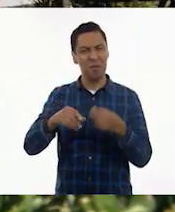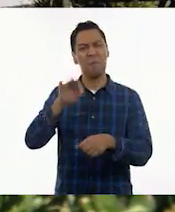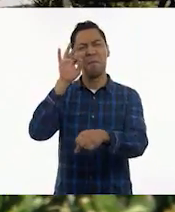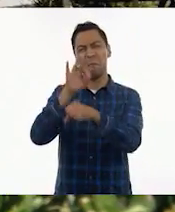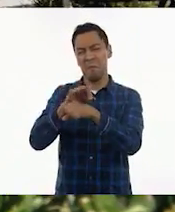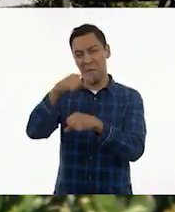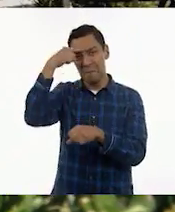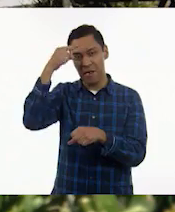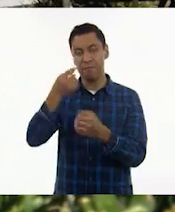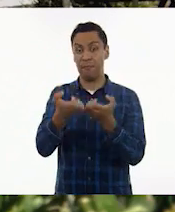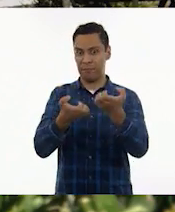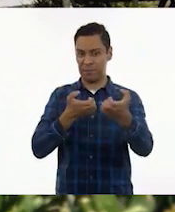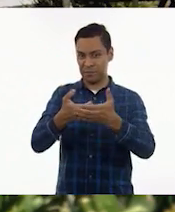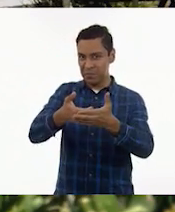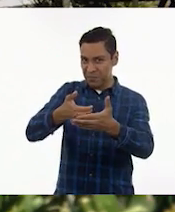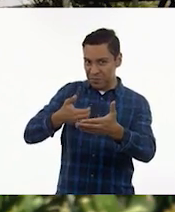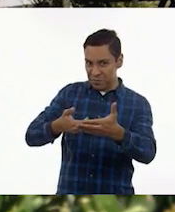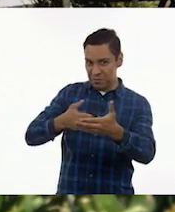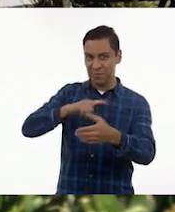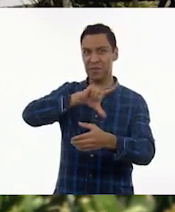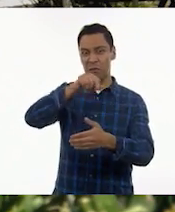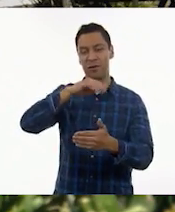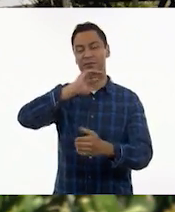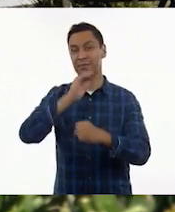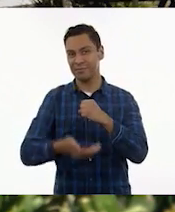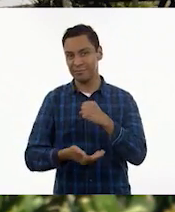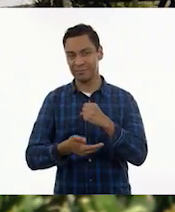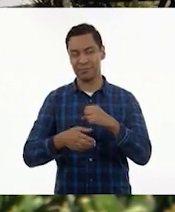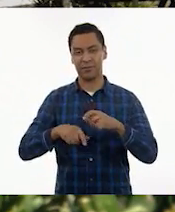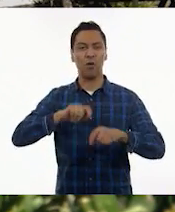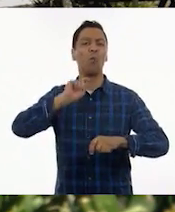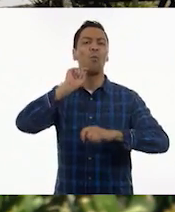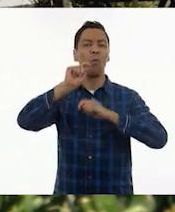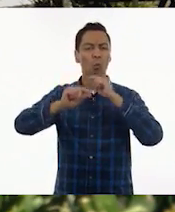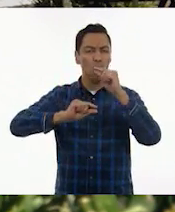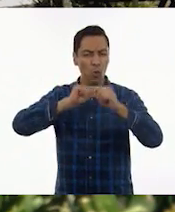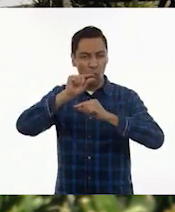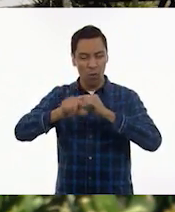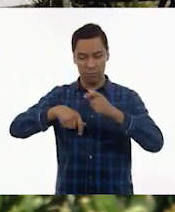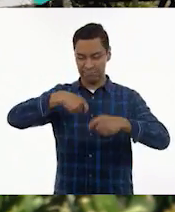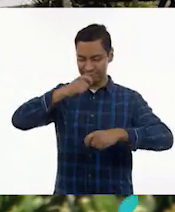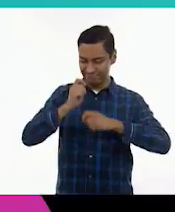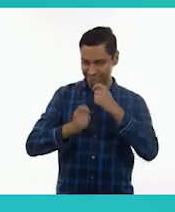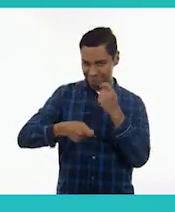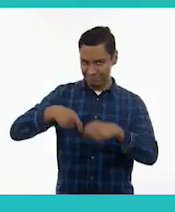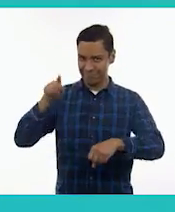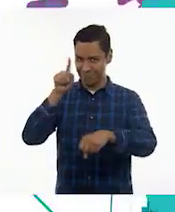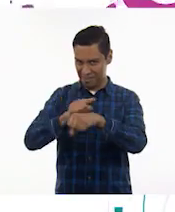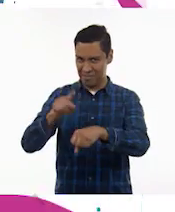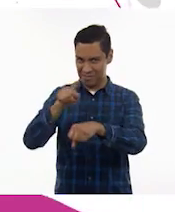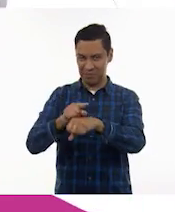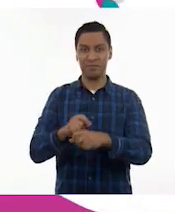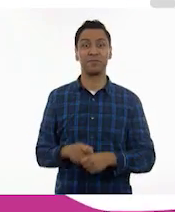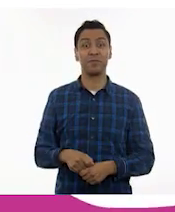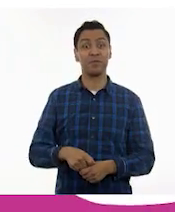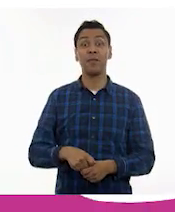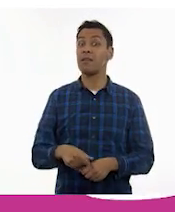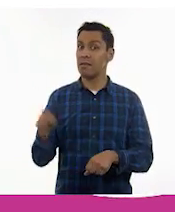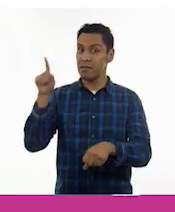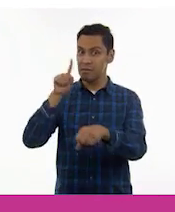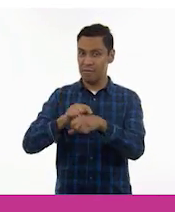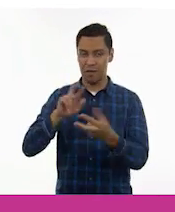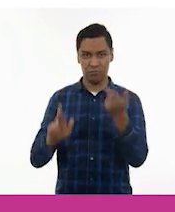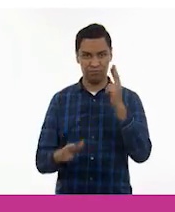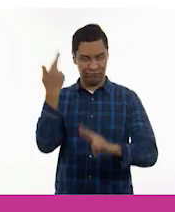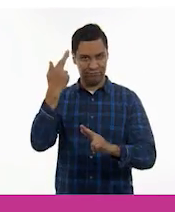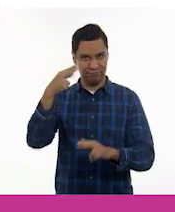para antes de hacer ejercicio, para después de hacer ejercicio o simplemente para ir ganando flexibilidad día con día. El Día de la Revolución